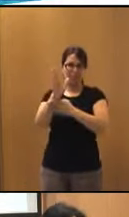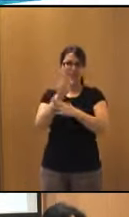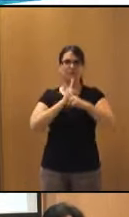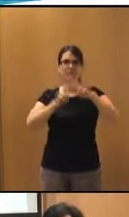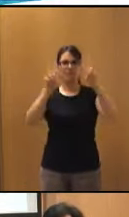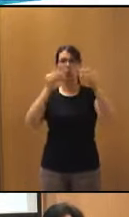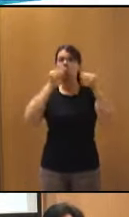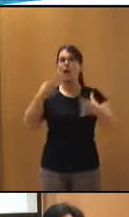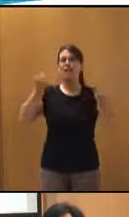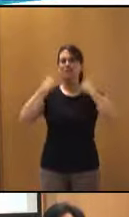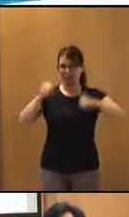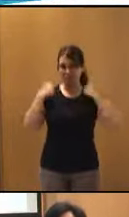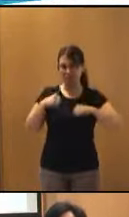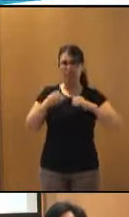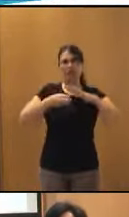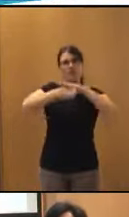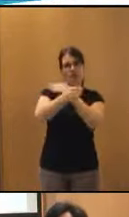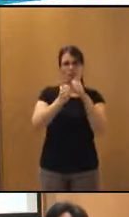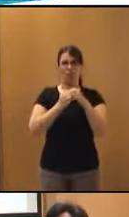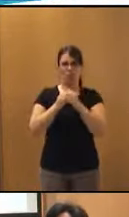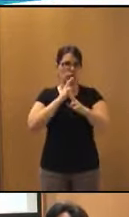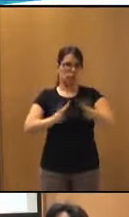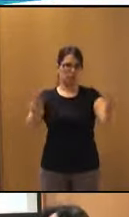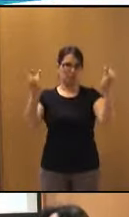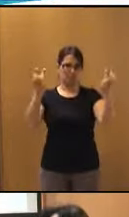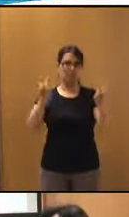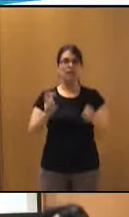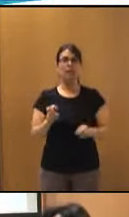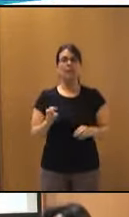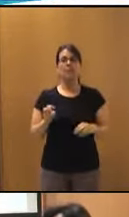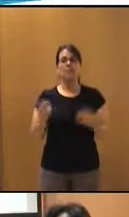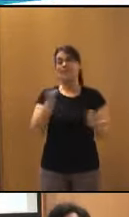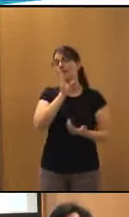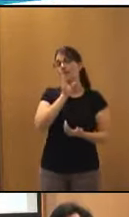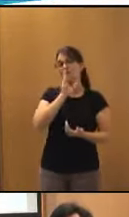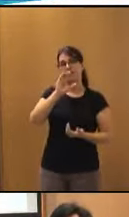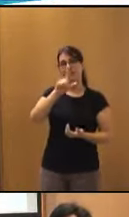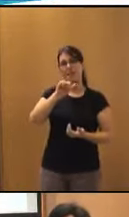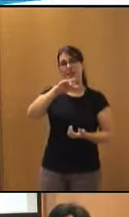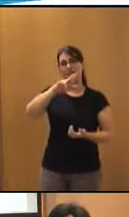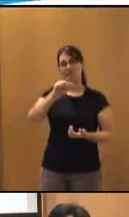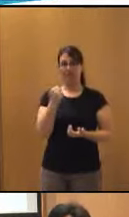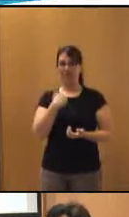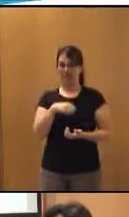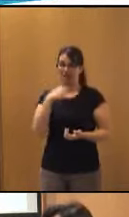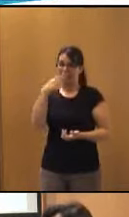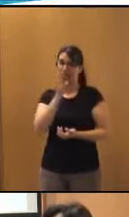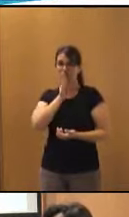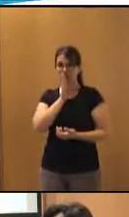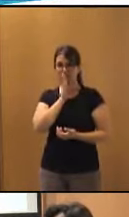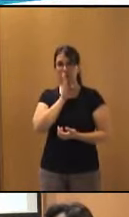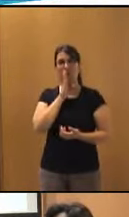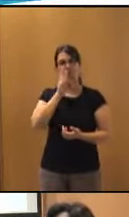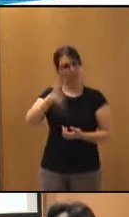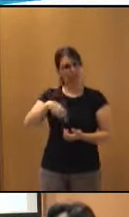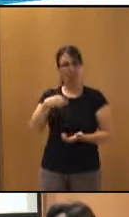accesibilidad en videojuegos. Y, bueno, pues como ha comentado Clara, es un documento, una